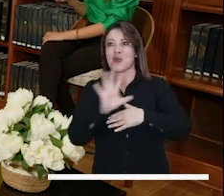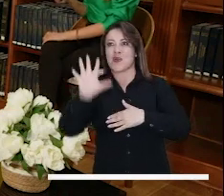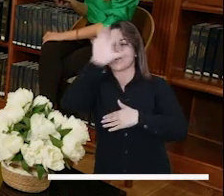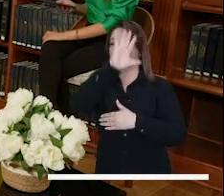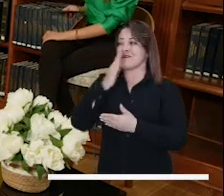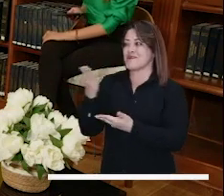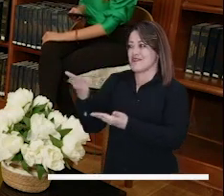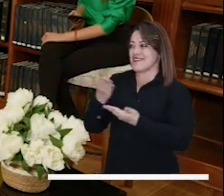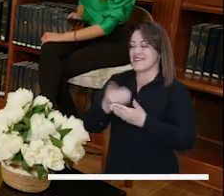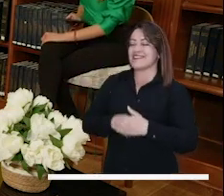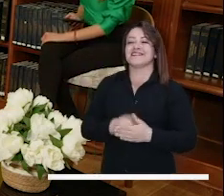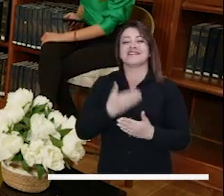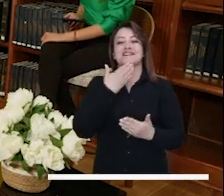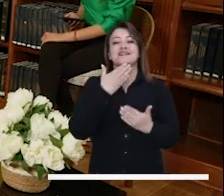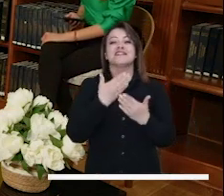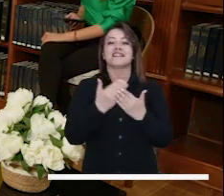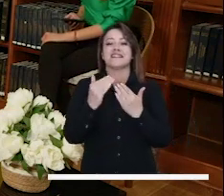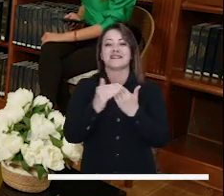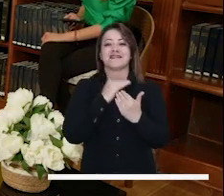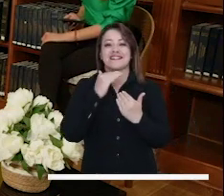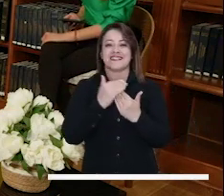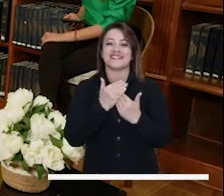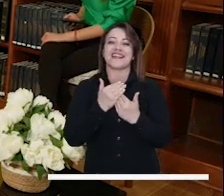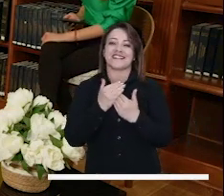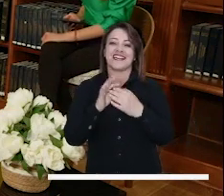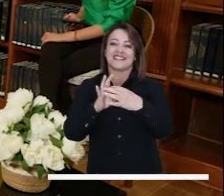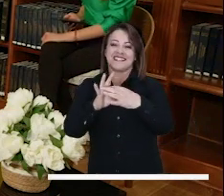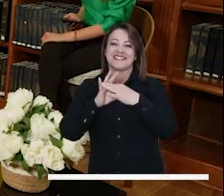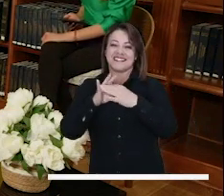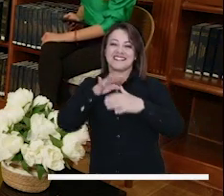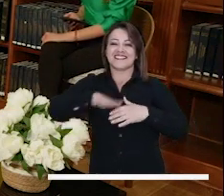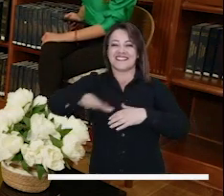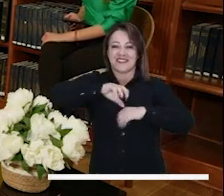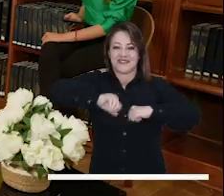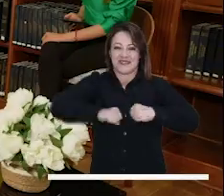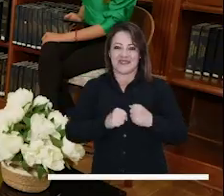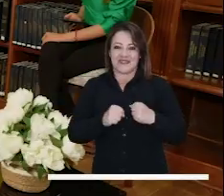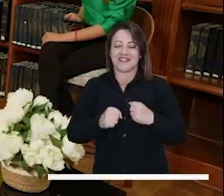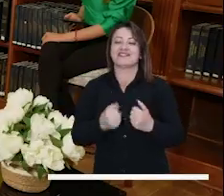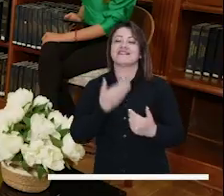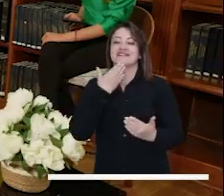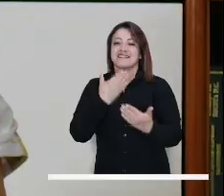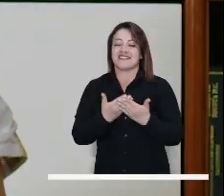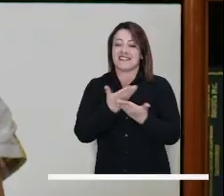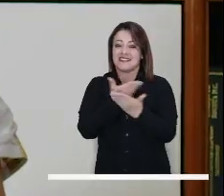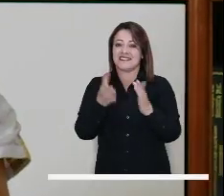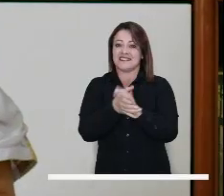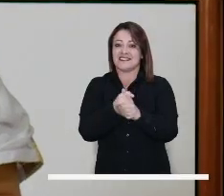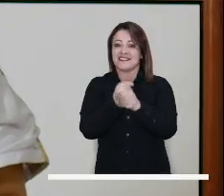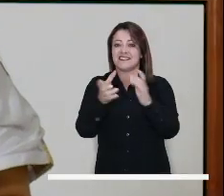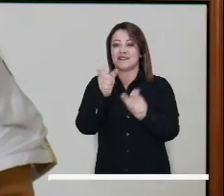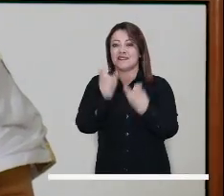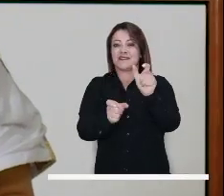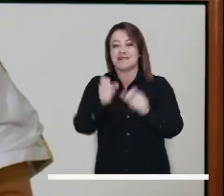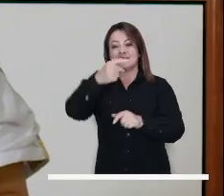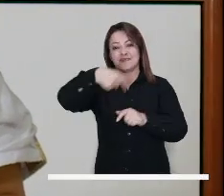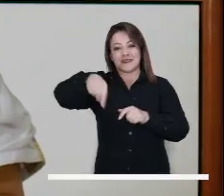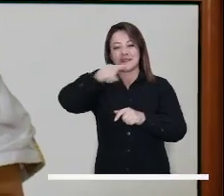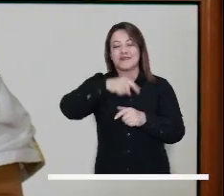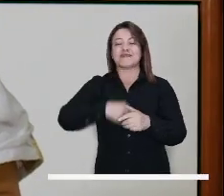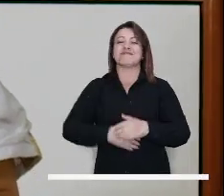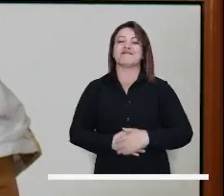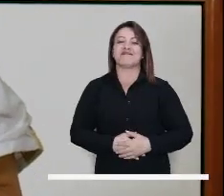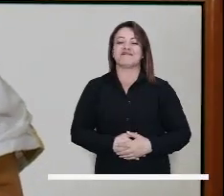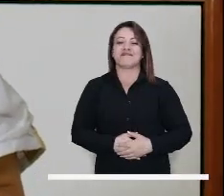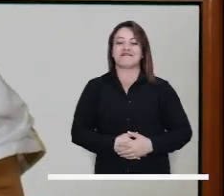Colombiana. Bienvenida, concejala. Muchísimas gracias al programa del Consejo Bogotá por la invitación y un saludo muy especial a toda la gente interesada en